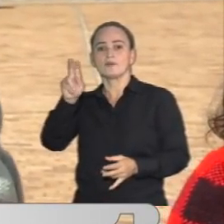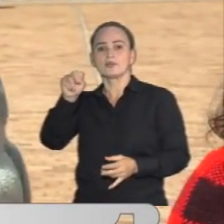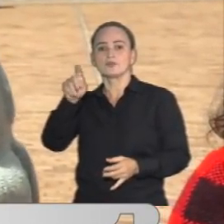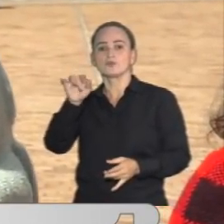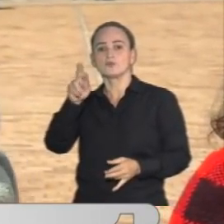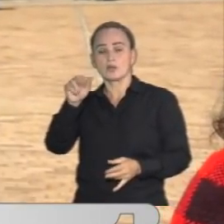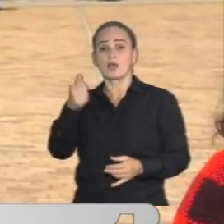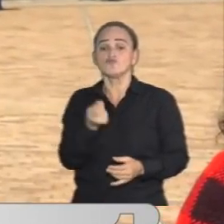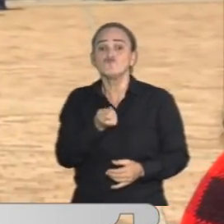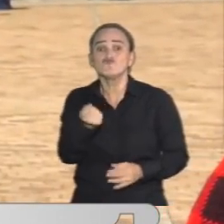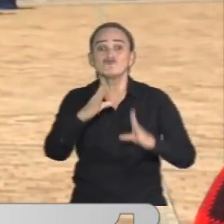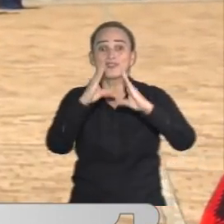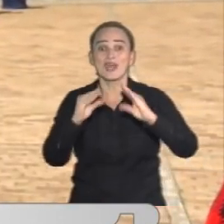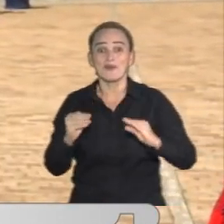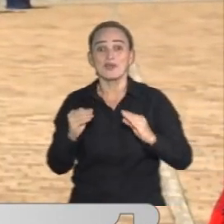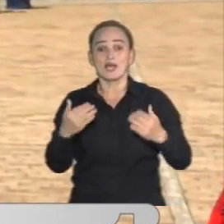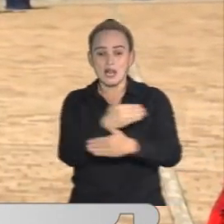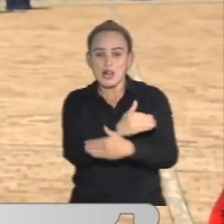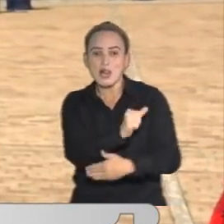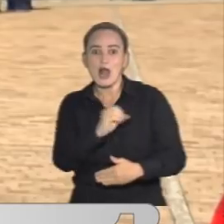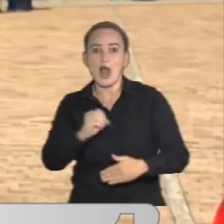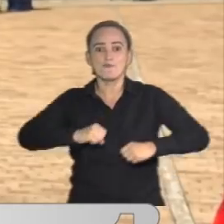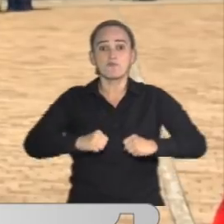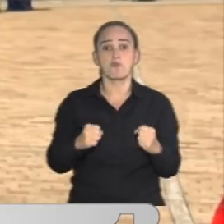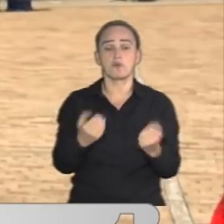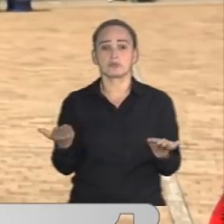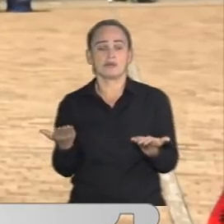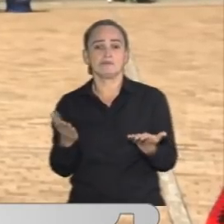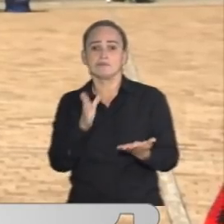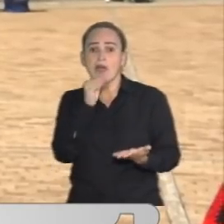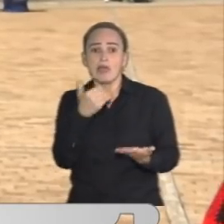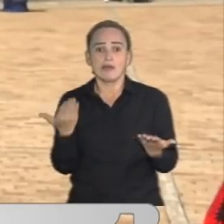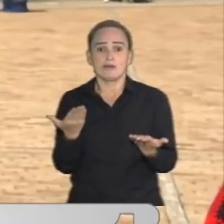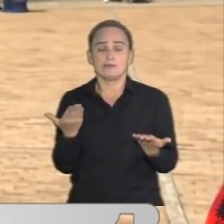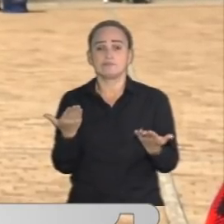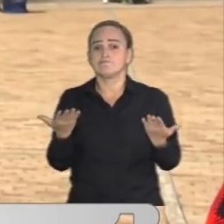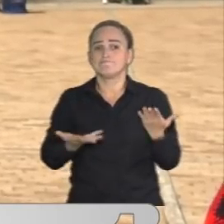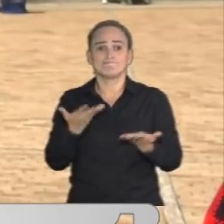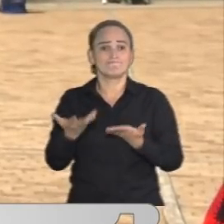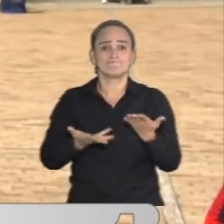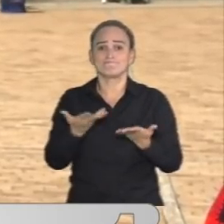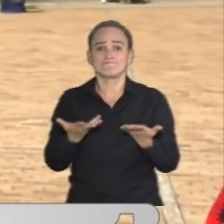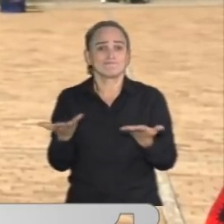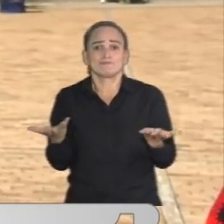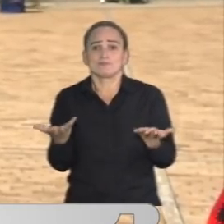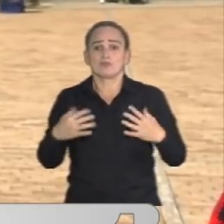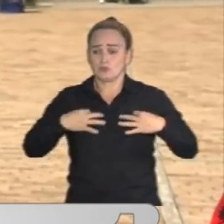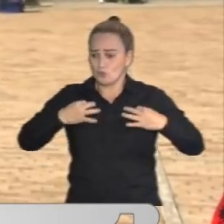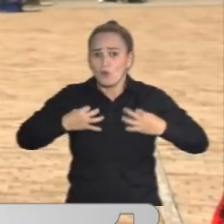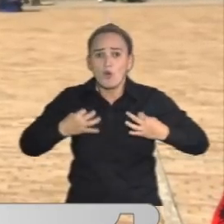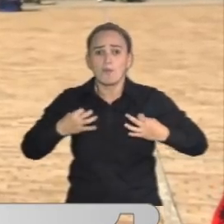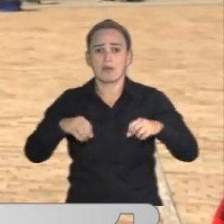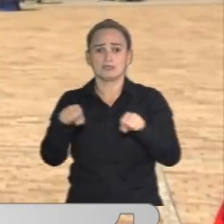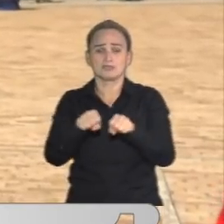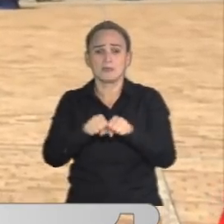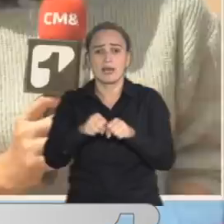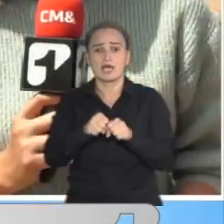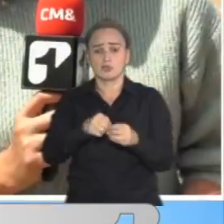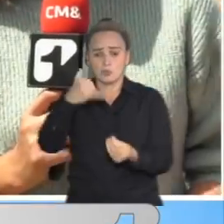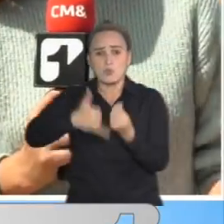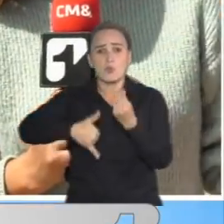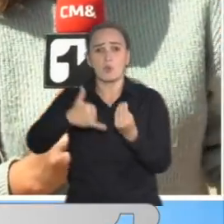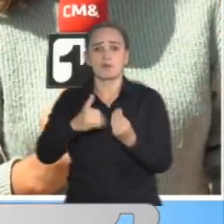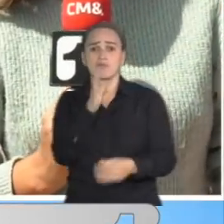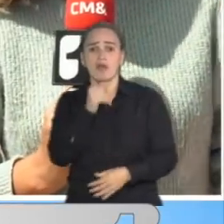de Navidad y hay muchos niños en Bogotá que no cuentan con todos los elementos para poder tener ropa o un juguete que les